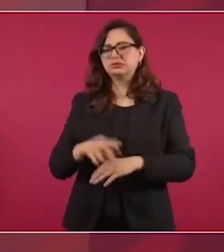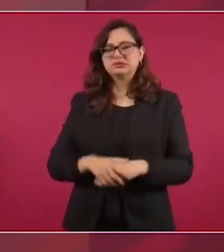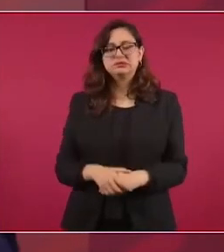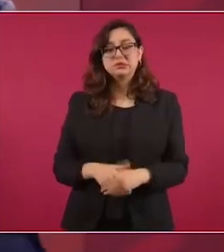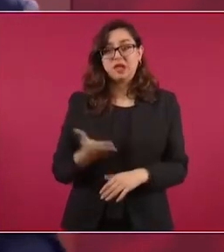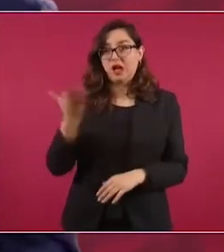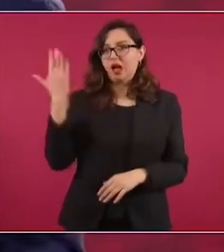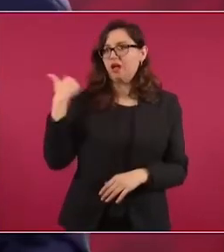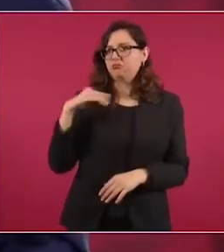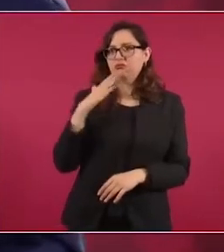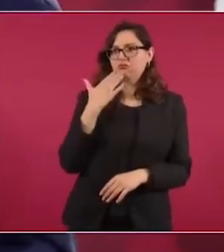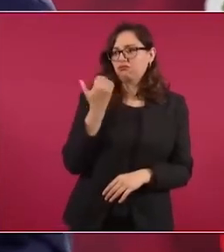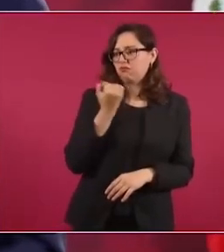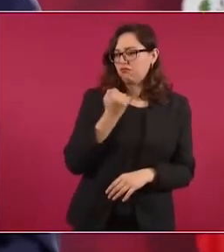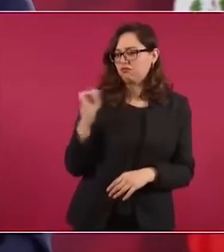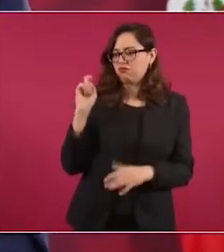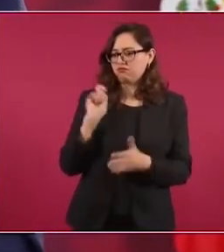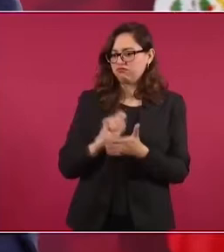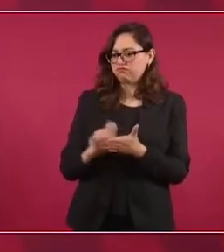escritor.